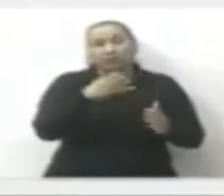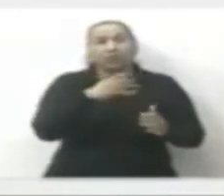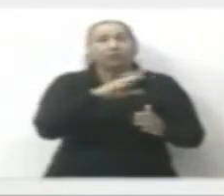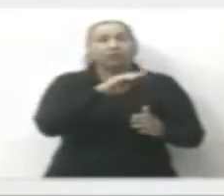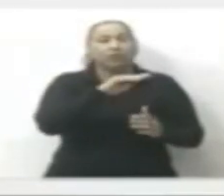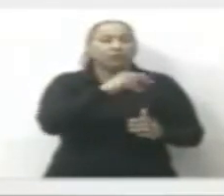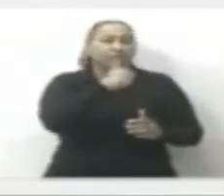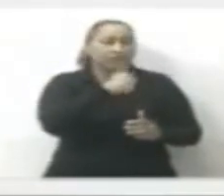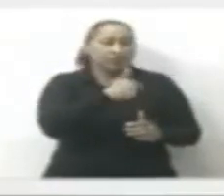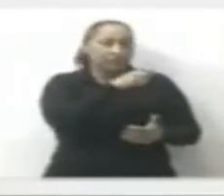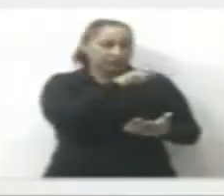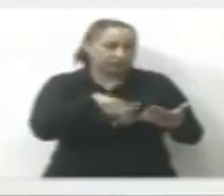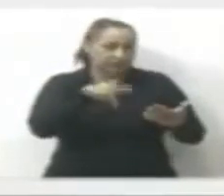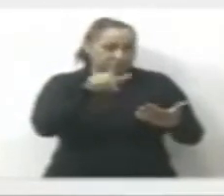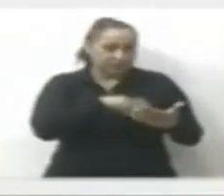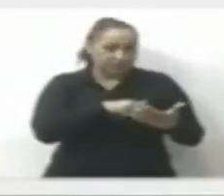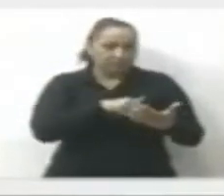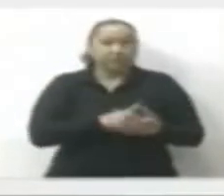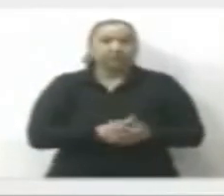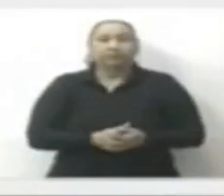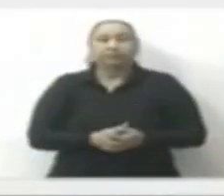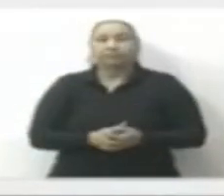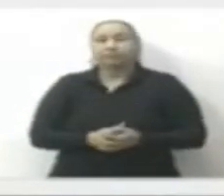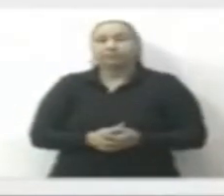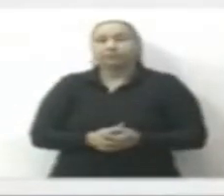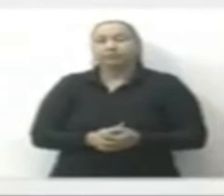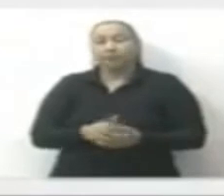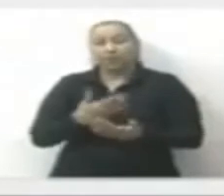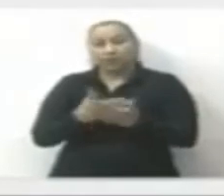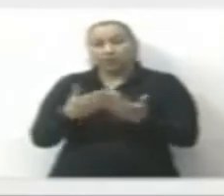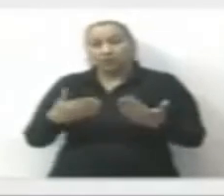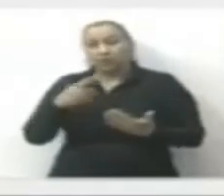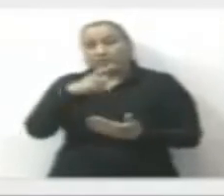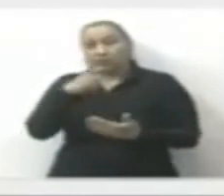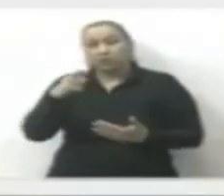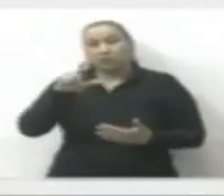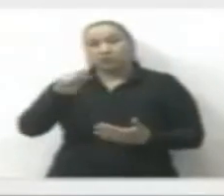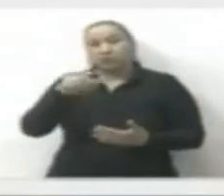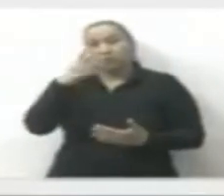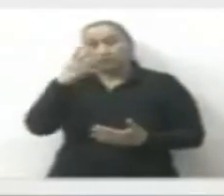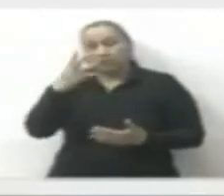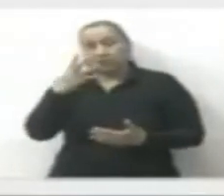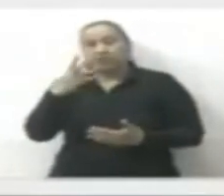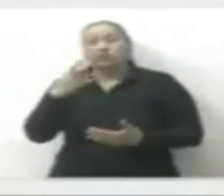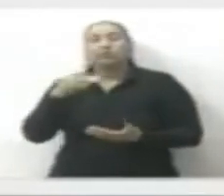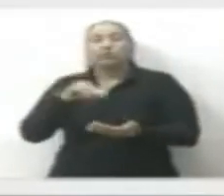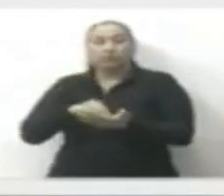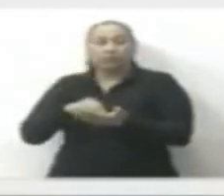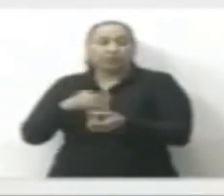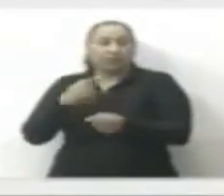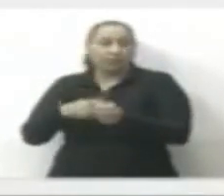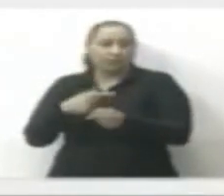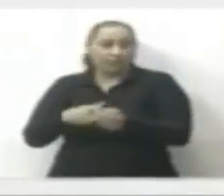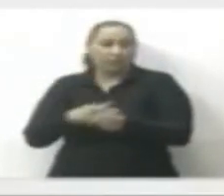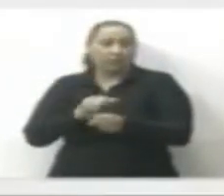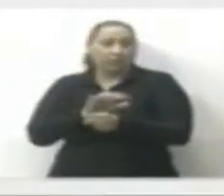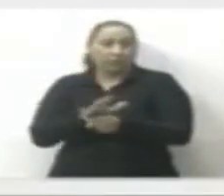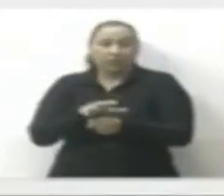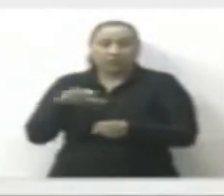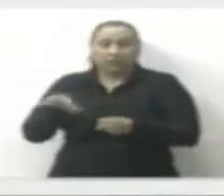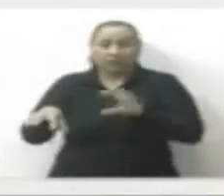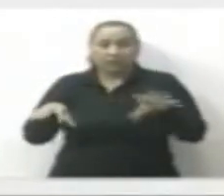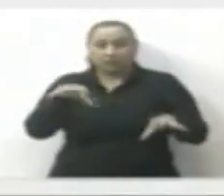han tenido un resultado negativo y actualmente hay 173 casos activos en el Estado, los cuales